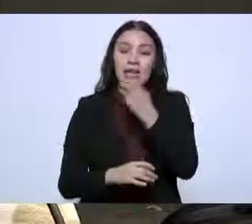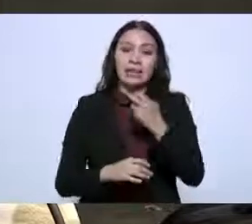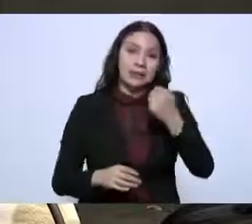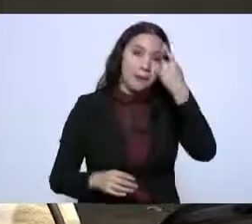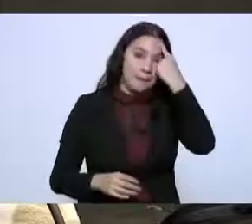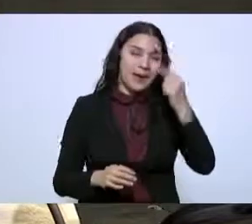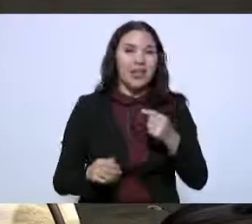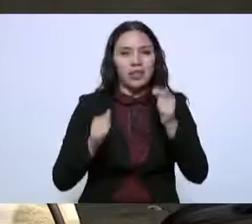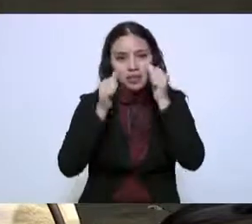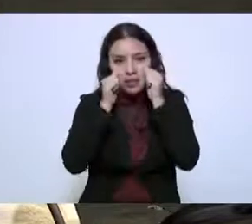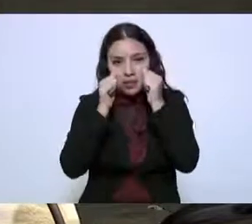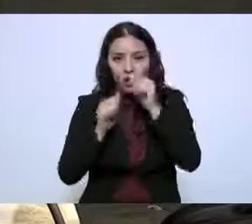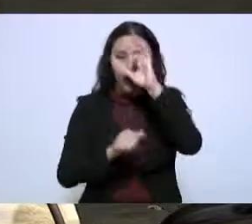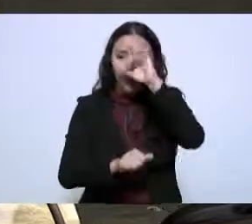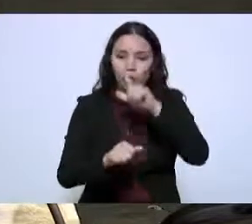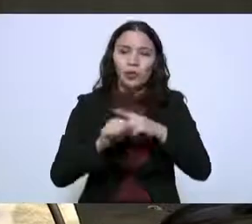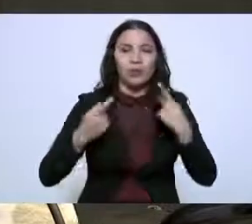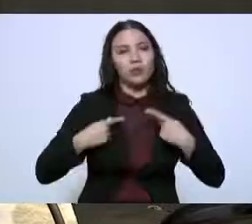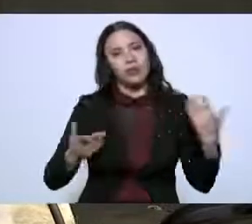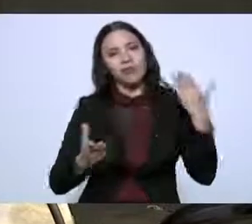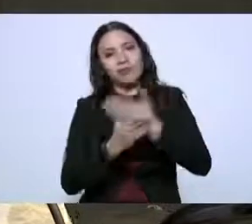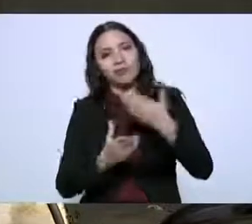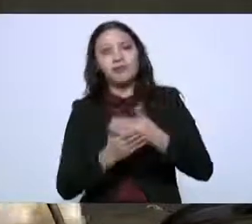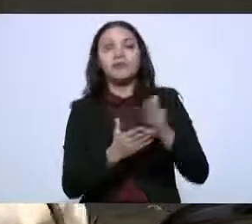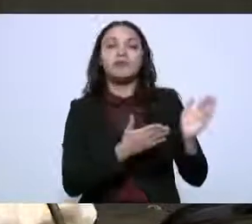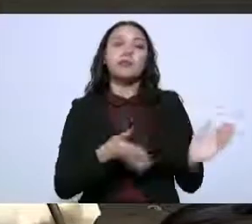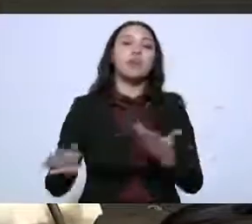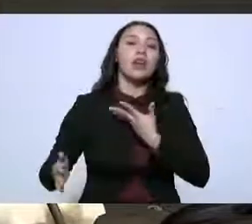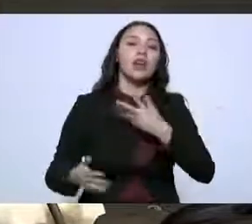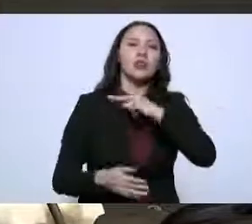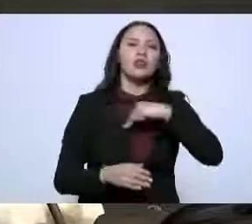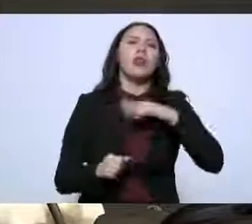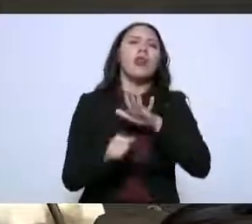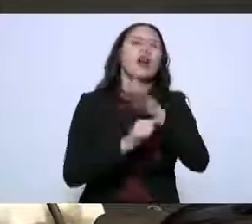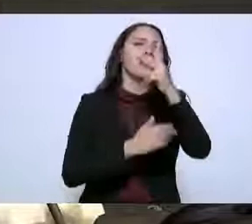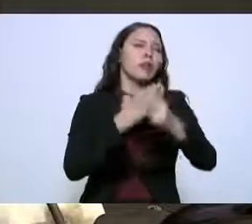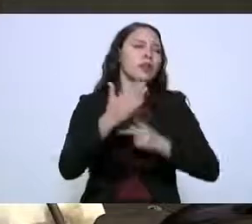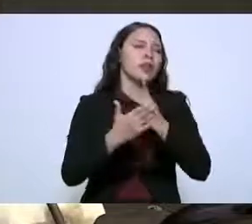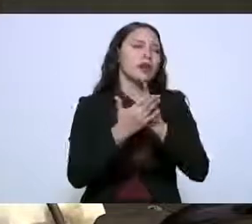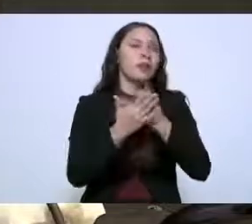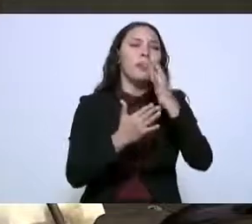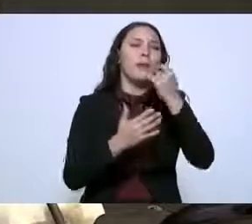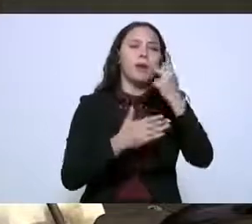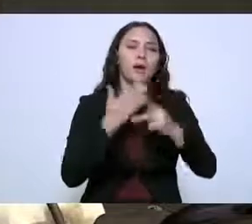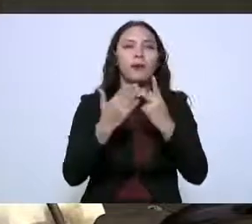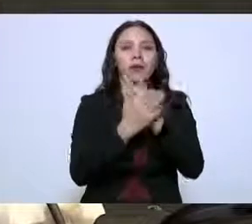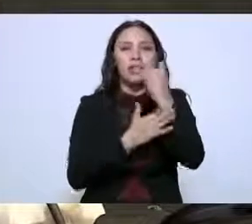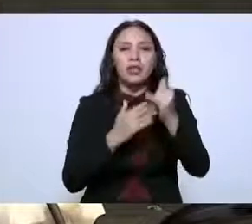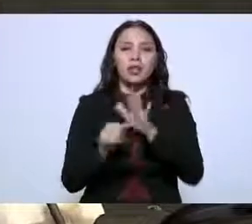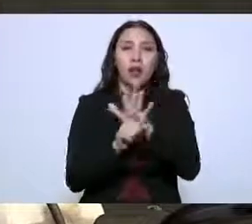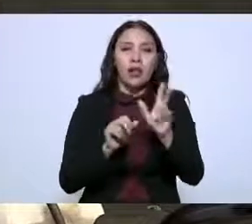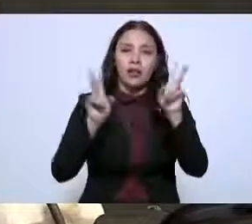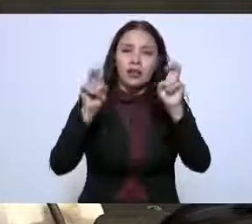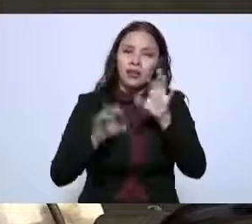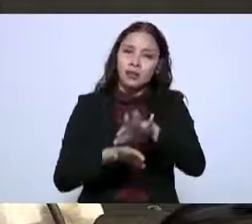culturales comunitarios dentro del proyecto prioritario Chapultepec naturaleza y cultura